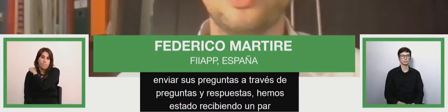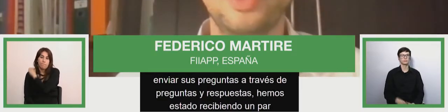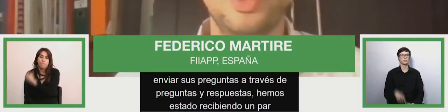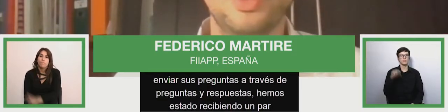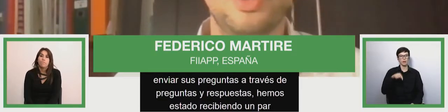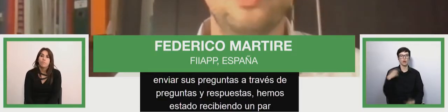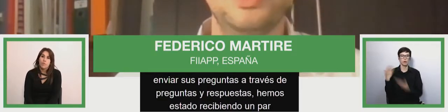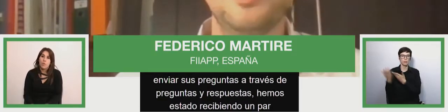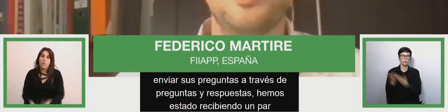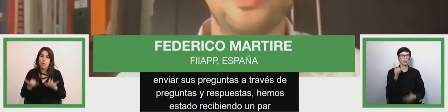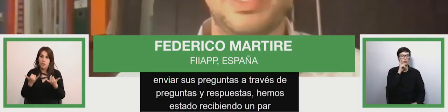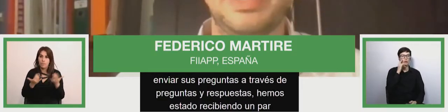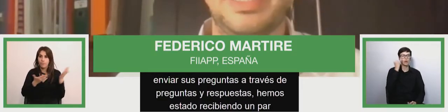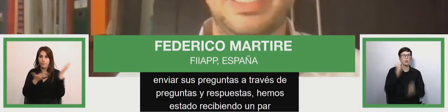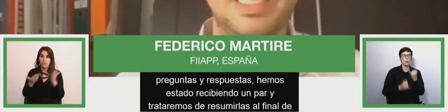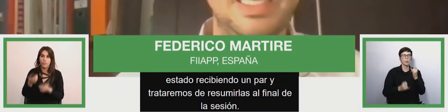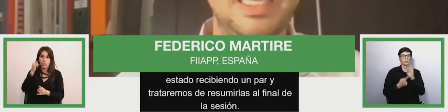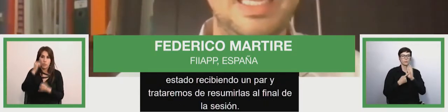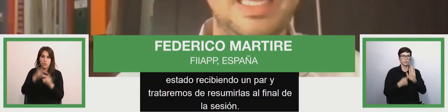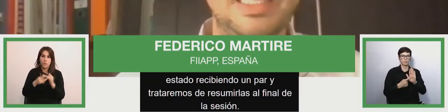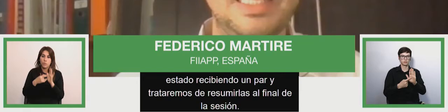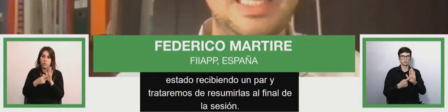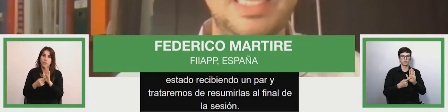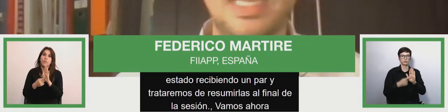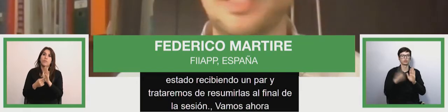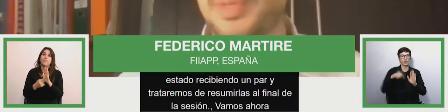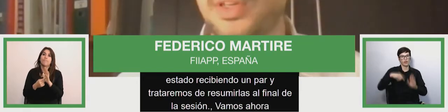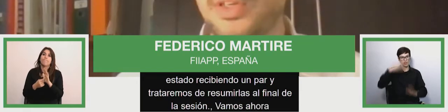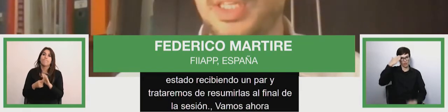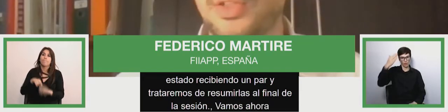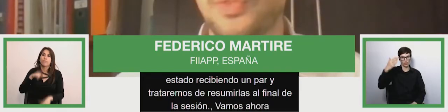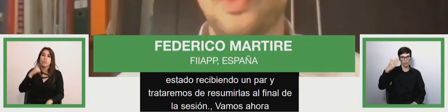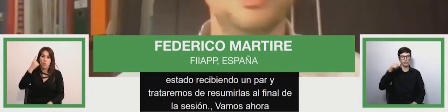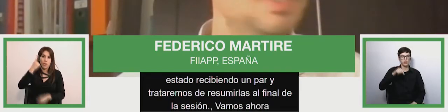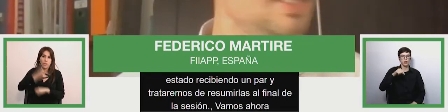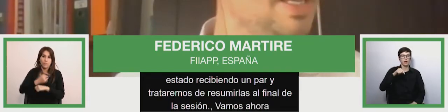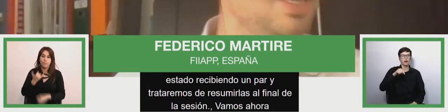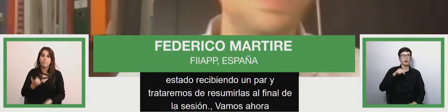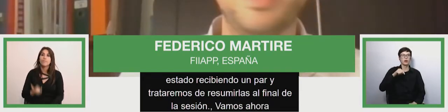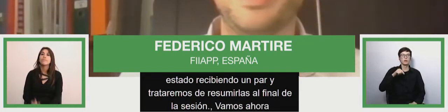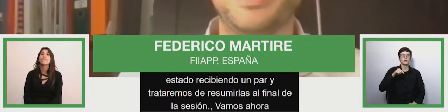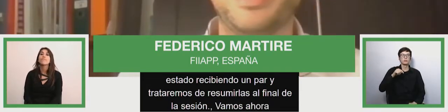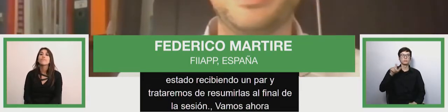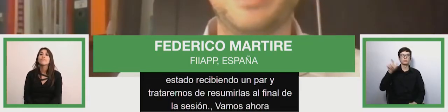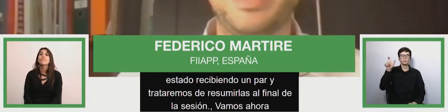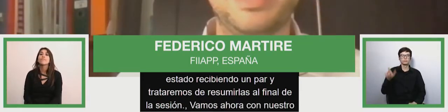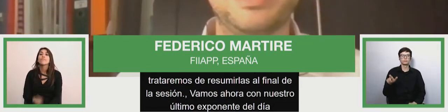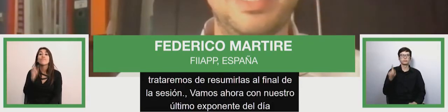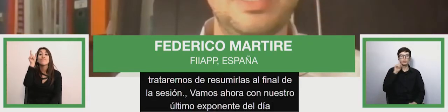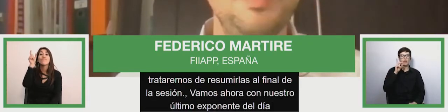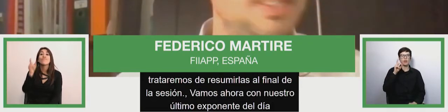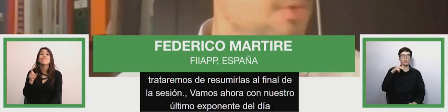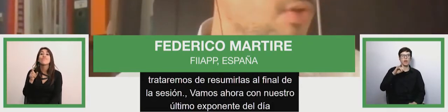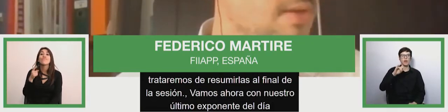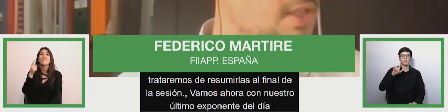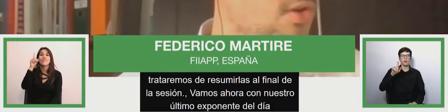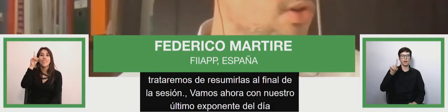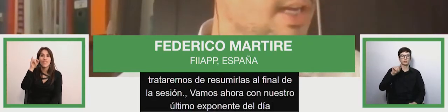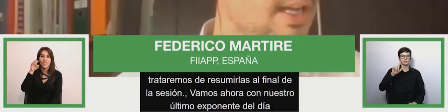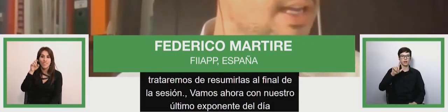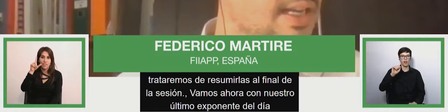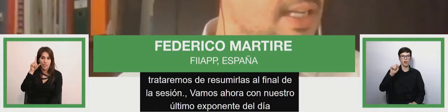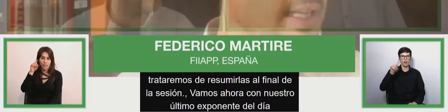con nuestro último ponente del día, but not least, of course, Daniel Salas. Pasamos de una